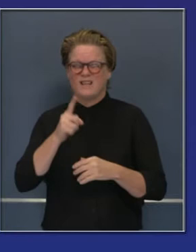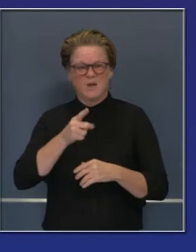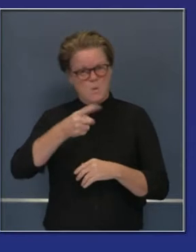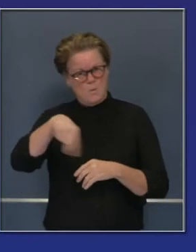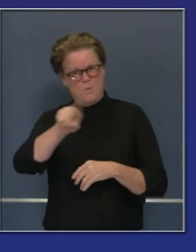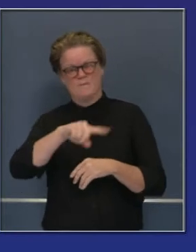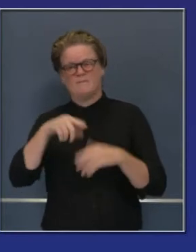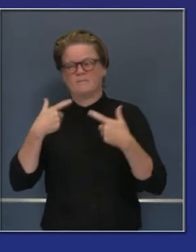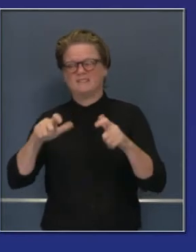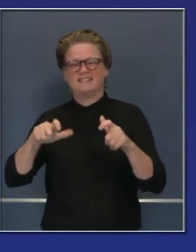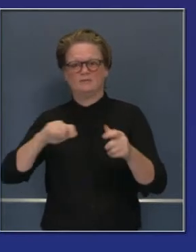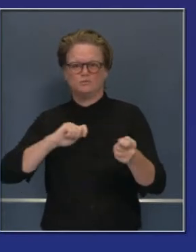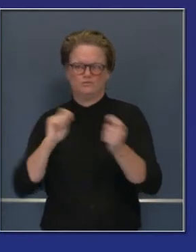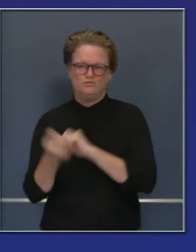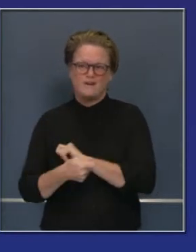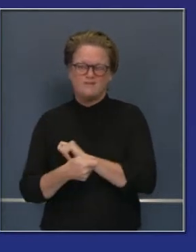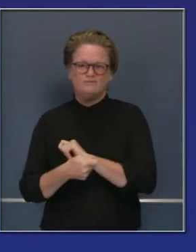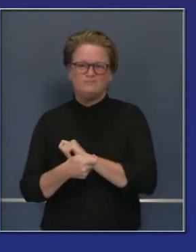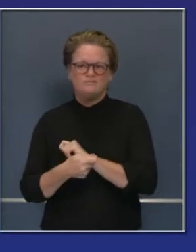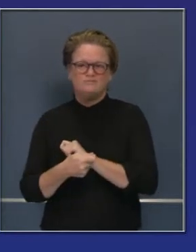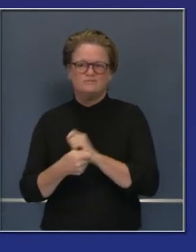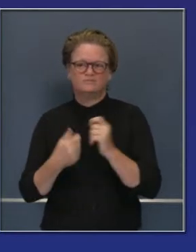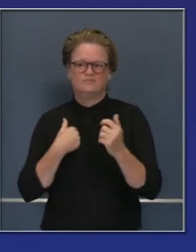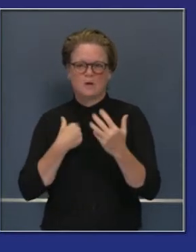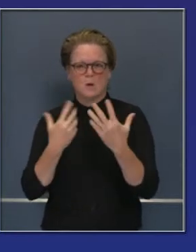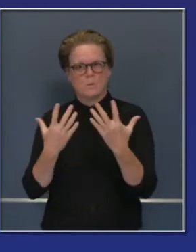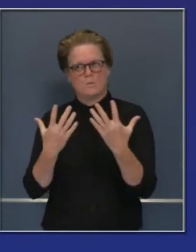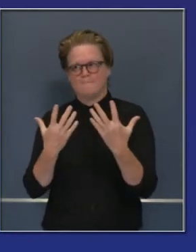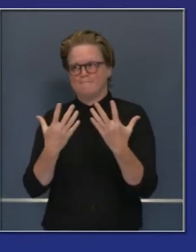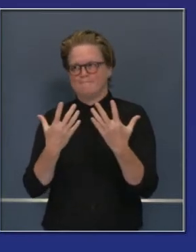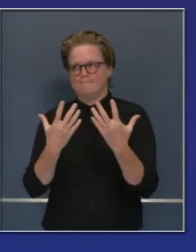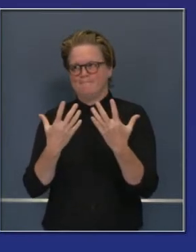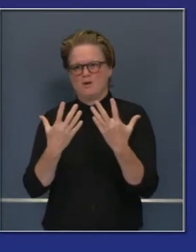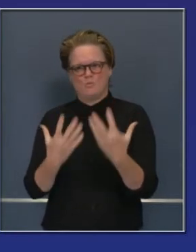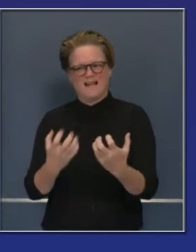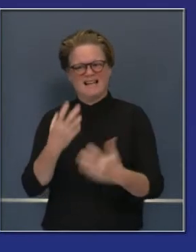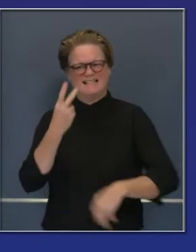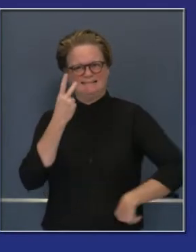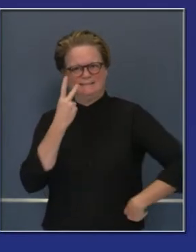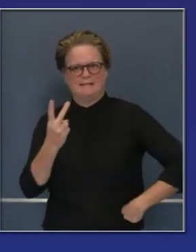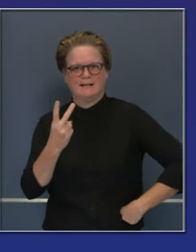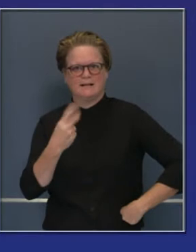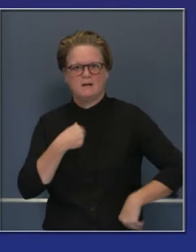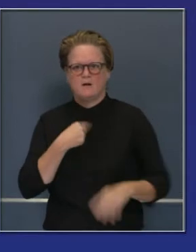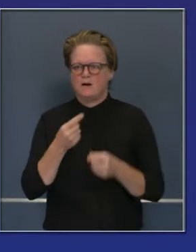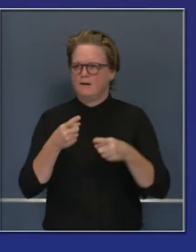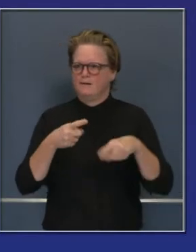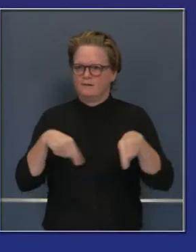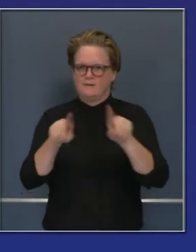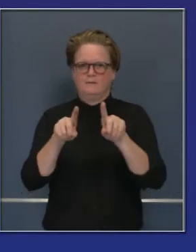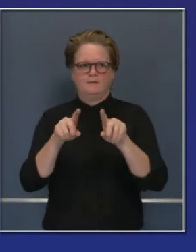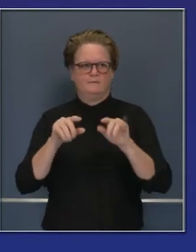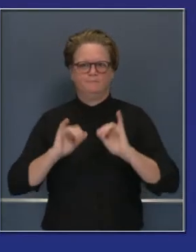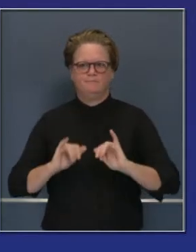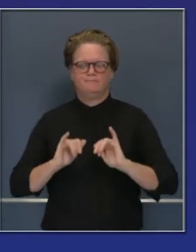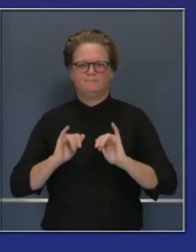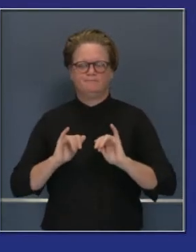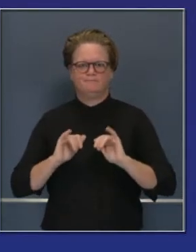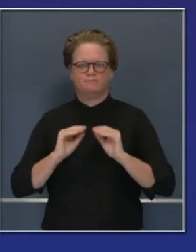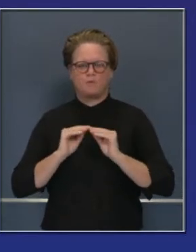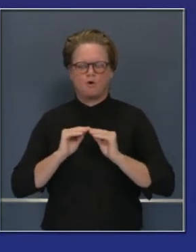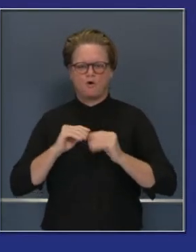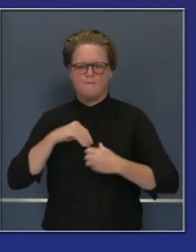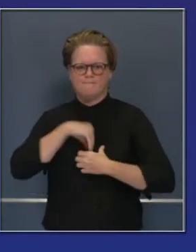sectoriales en lugar de un periodo de espera de 72 horas. Queremos ver la implementación de